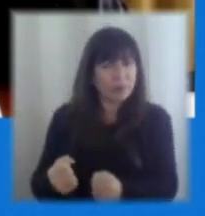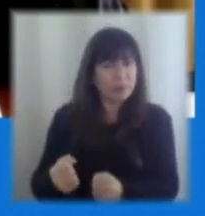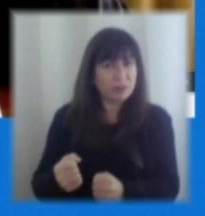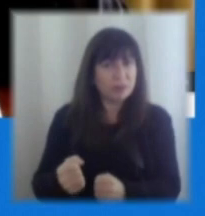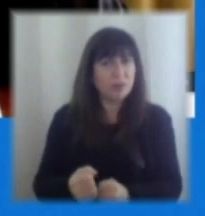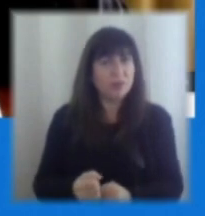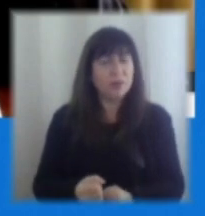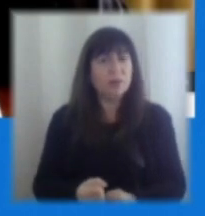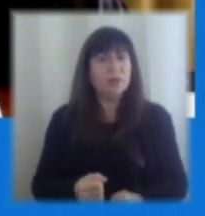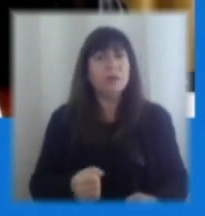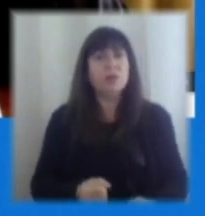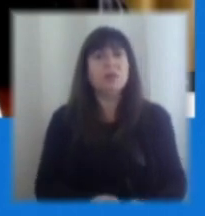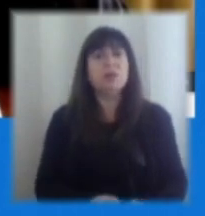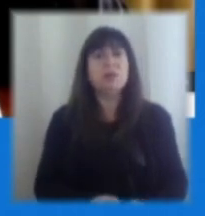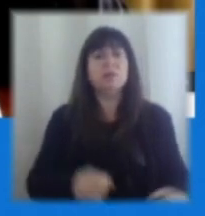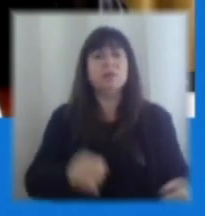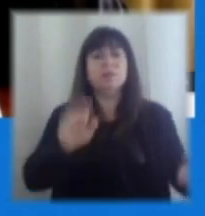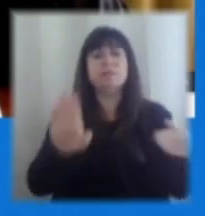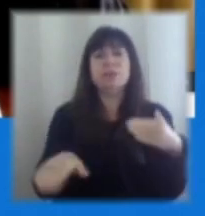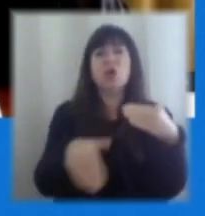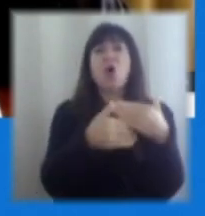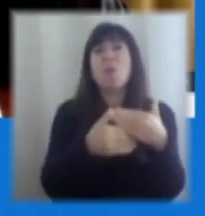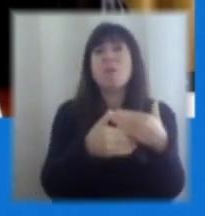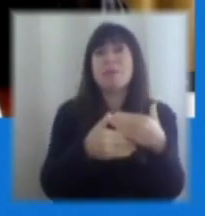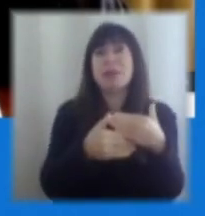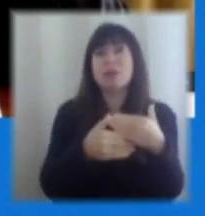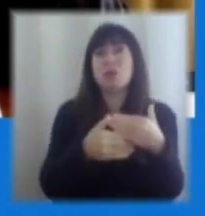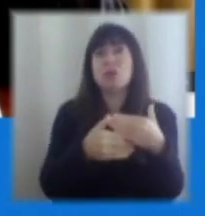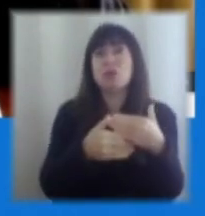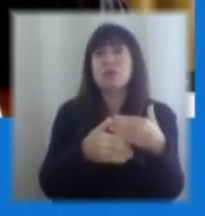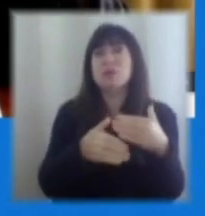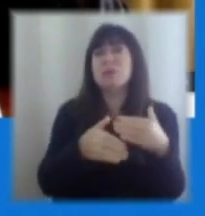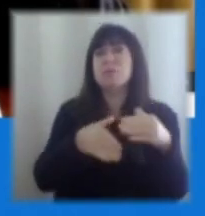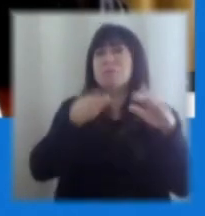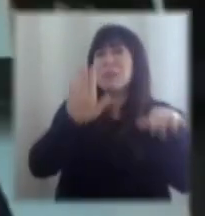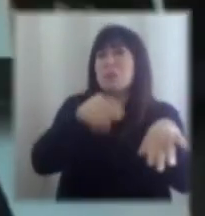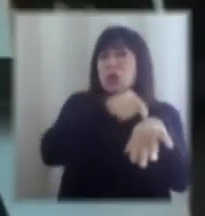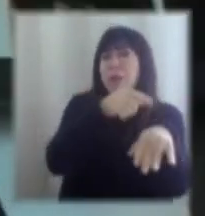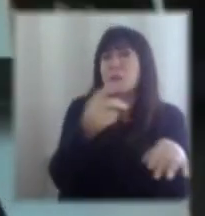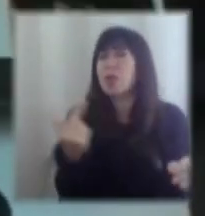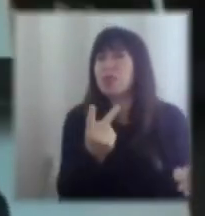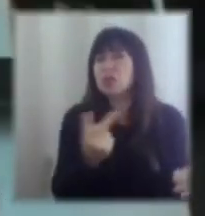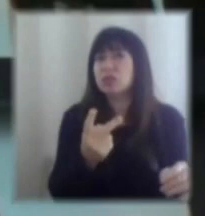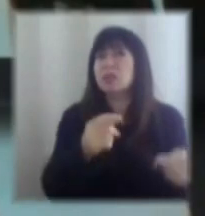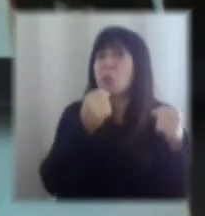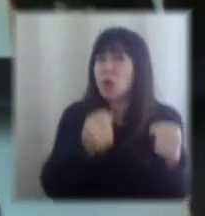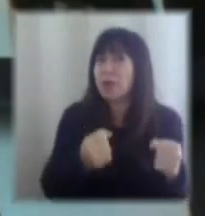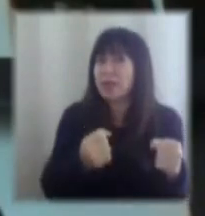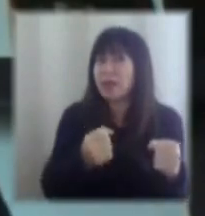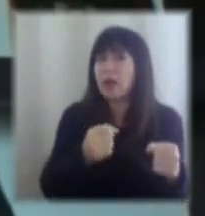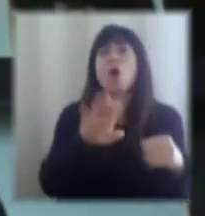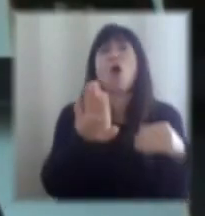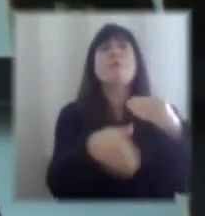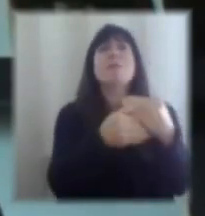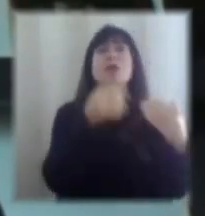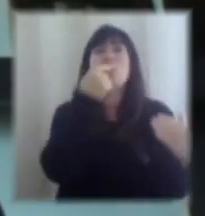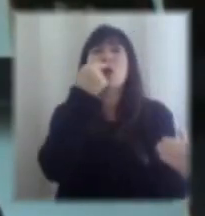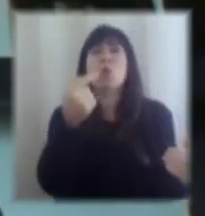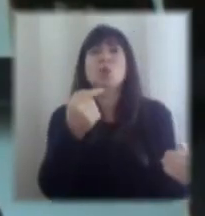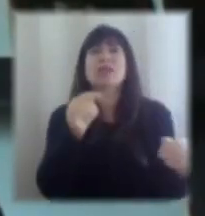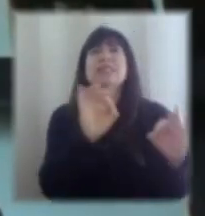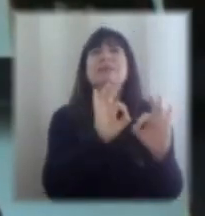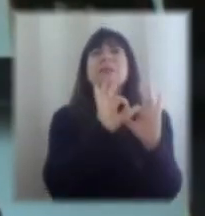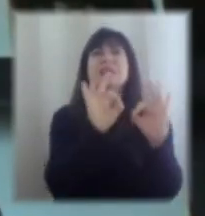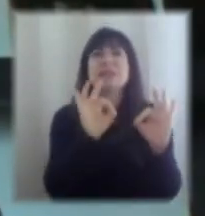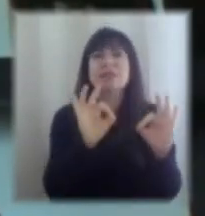Y complemento esta, por así decirlo, ¿se puede caminar y mascar chica a vez? Y complemento esta pregunta con una cosa más específica.